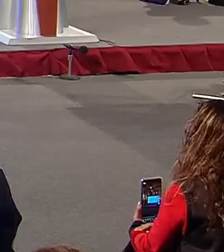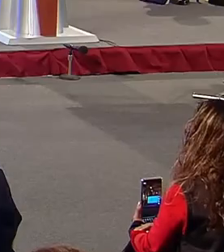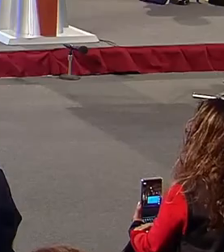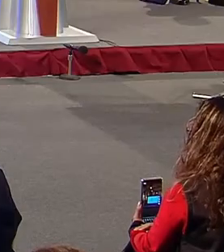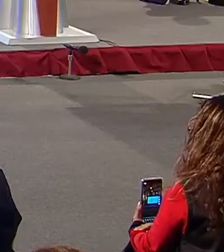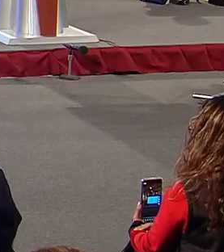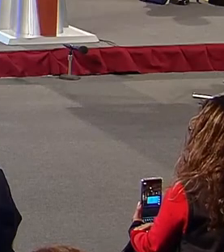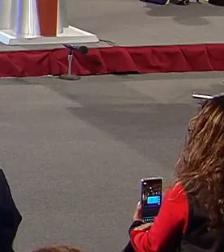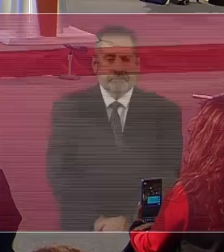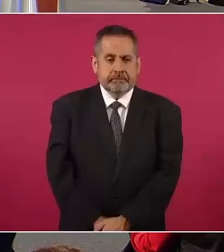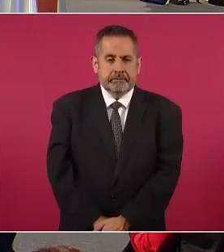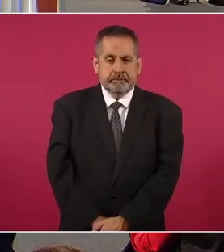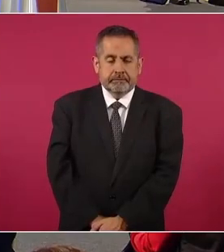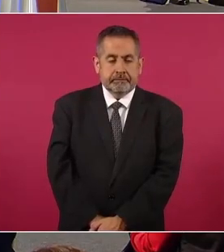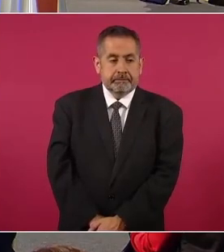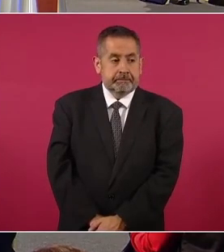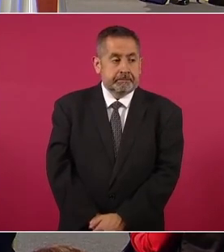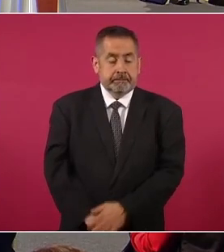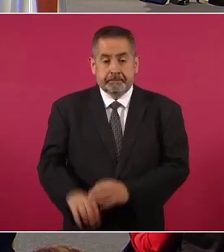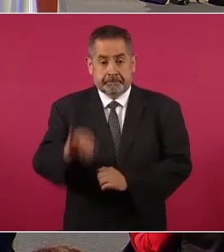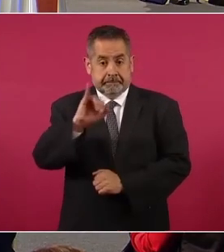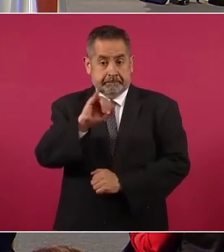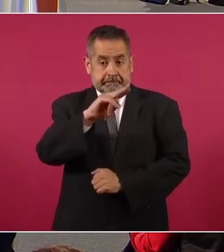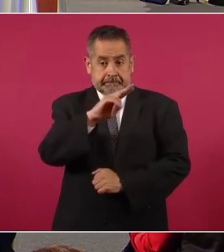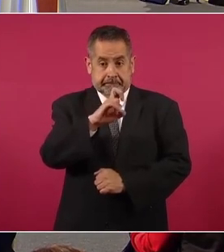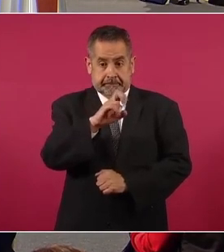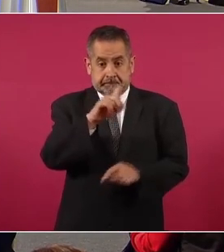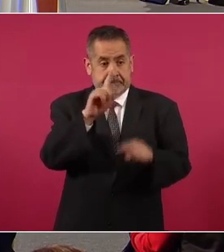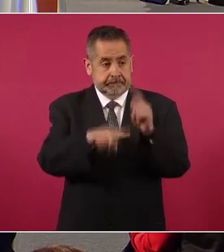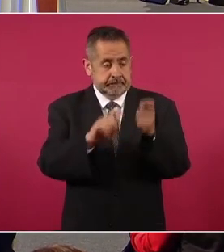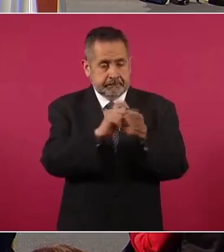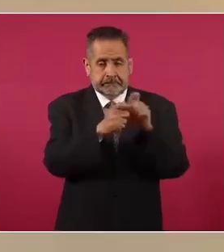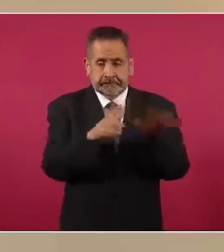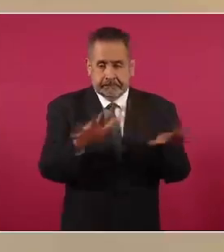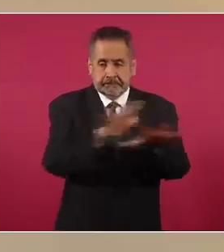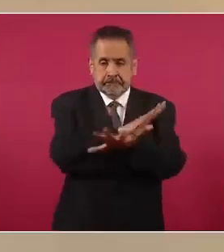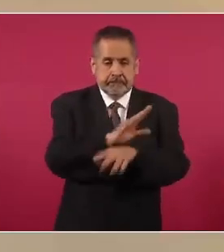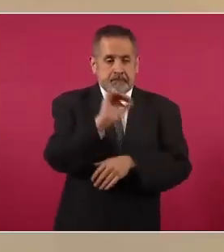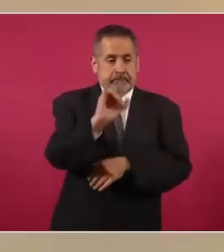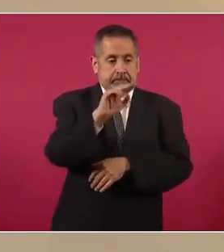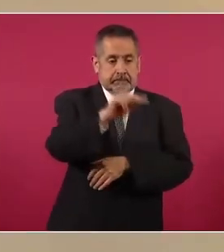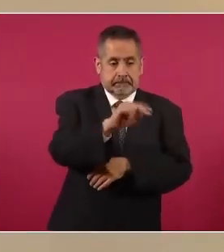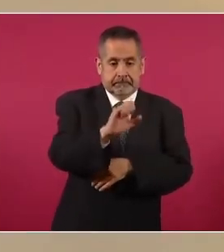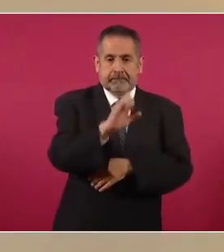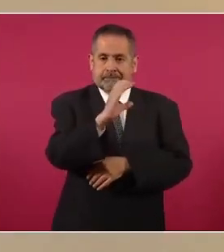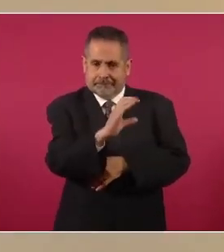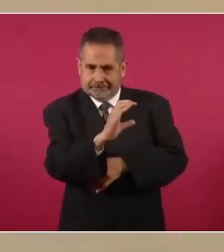Sustituir al INE por el Instituto Nacional de Elecciones y Consultas.